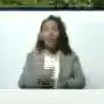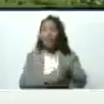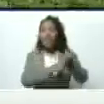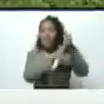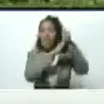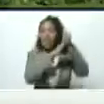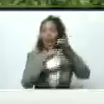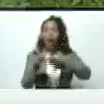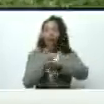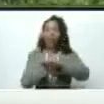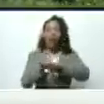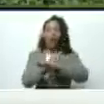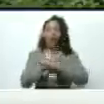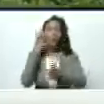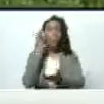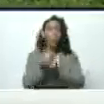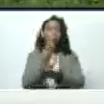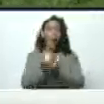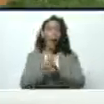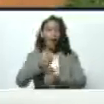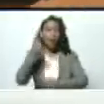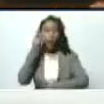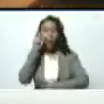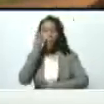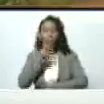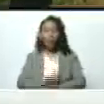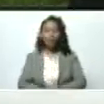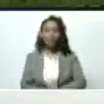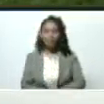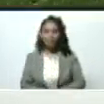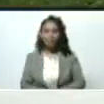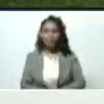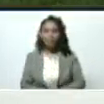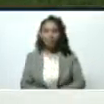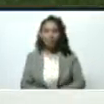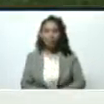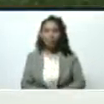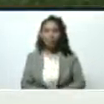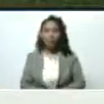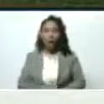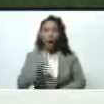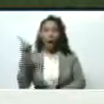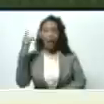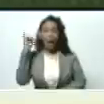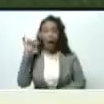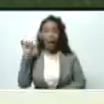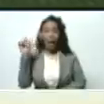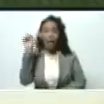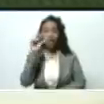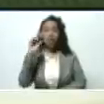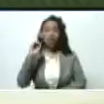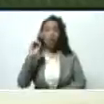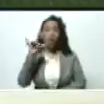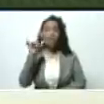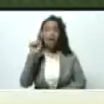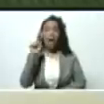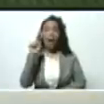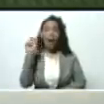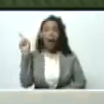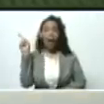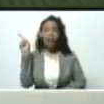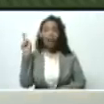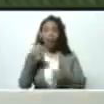del oriente del país joven gobernador allá está la soya miren estas